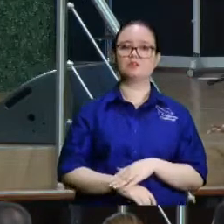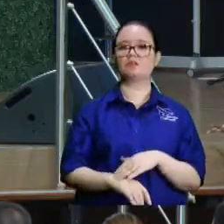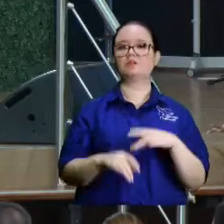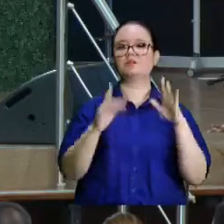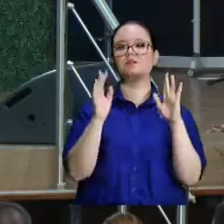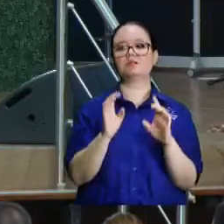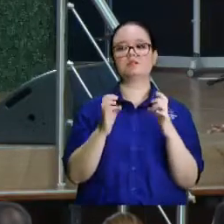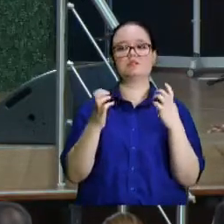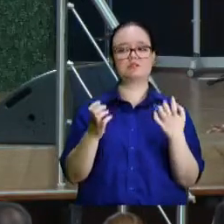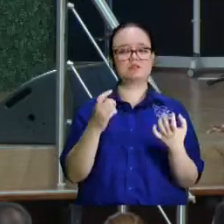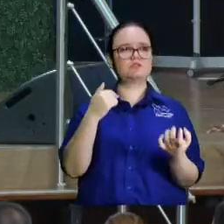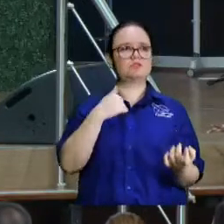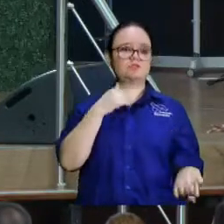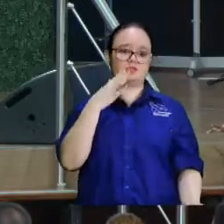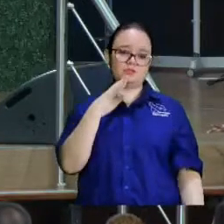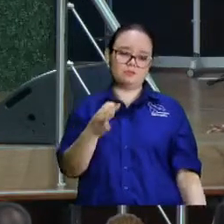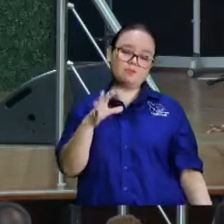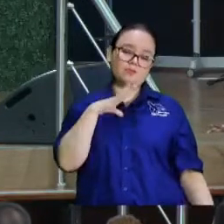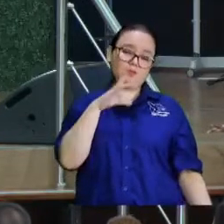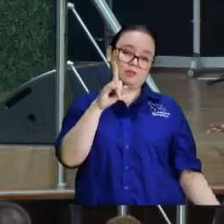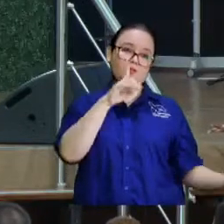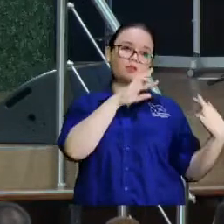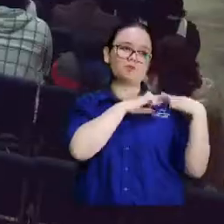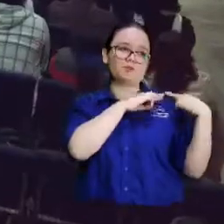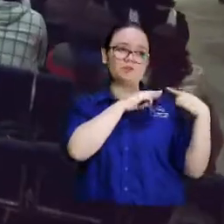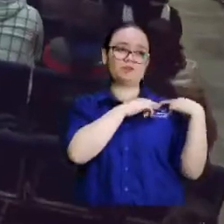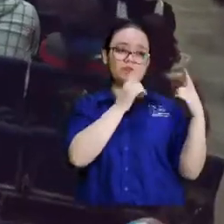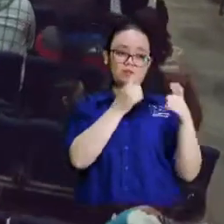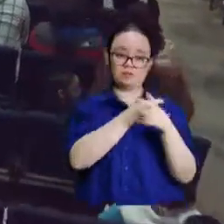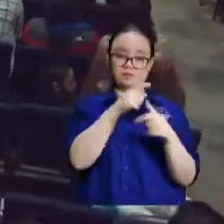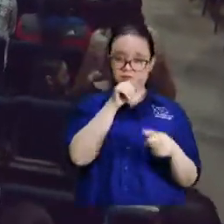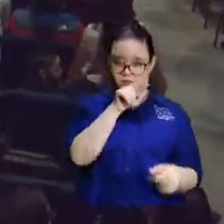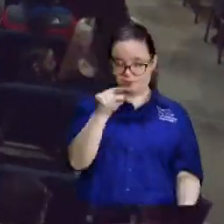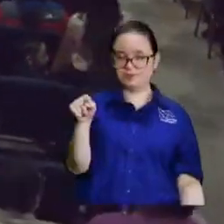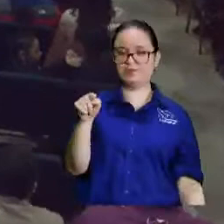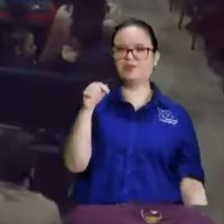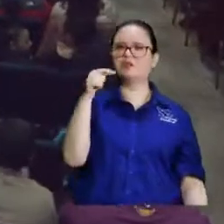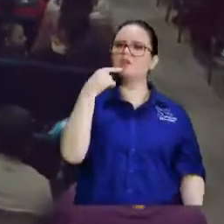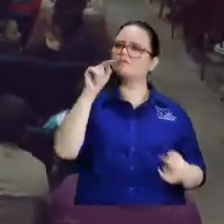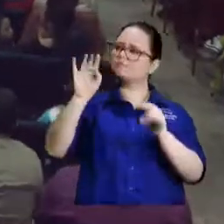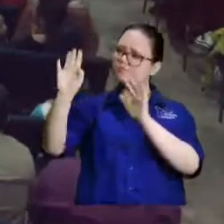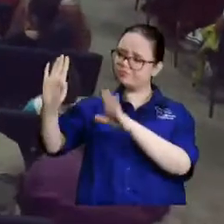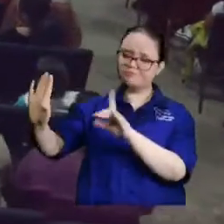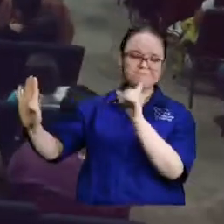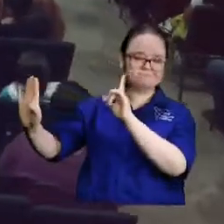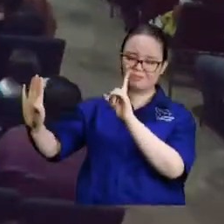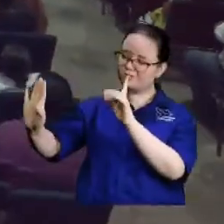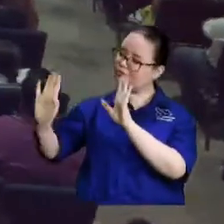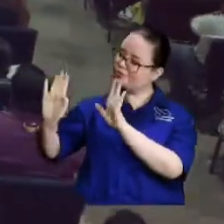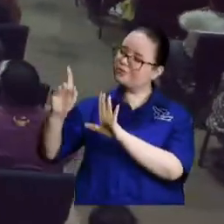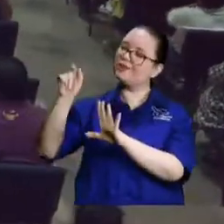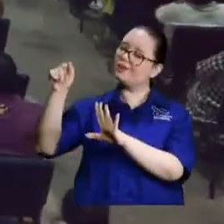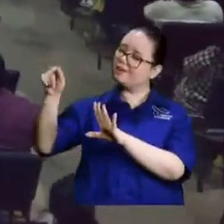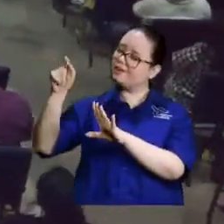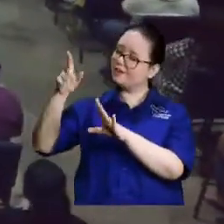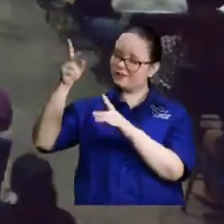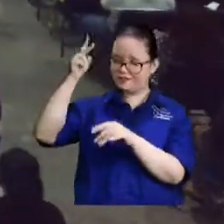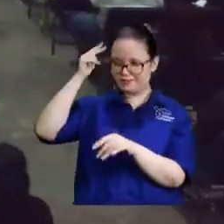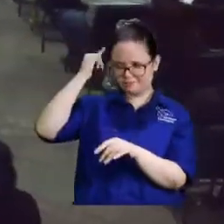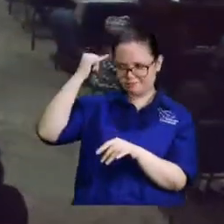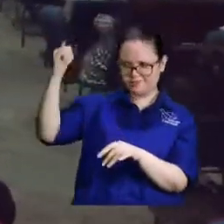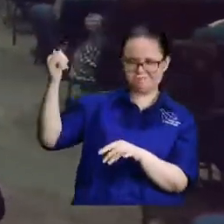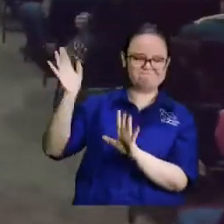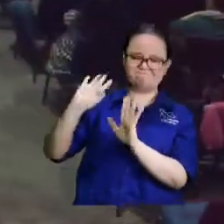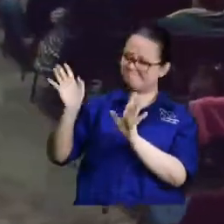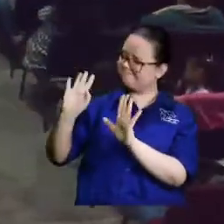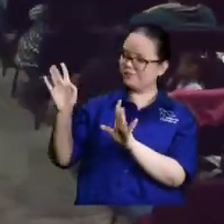entonces yo sinceramente tengo una responsabilidad para con usted para que usted pare y le diga a la gente no no no mira esa es tu tontería si no no